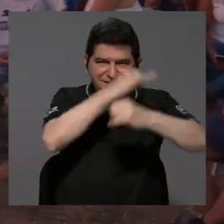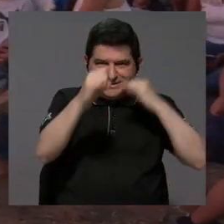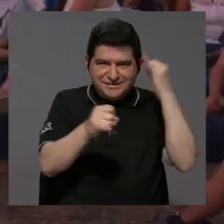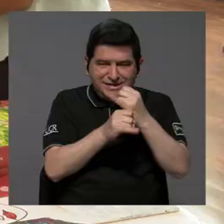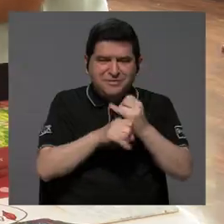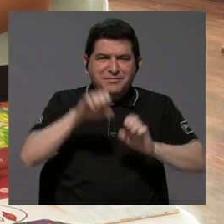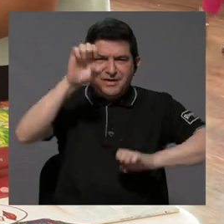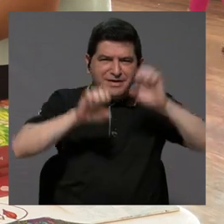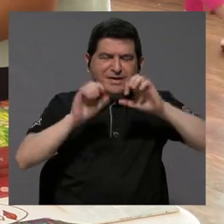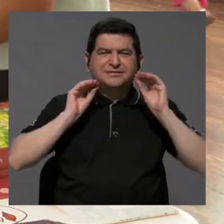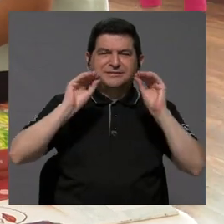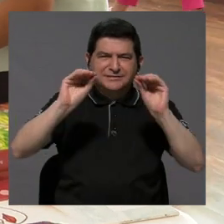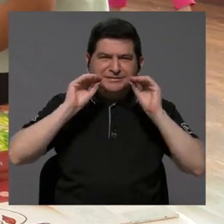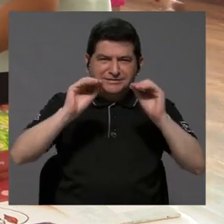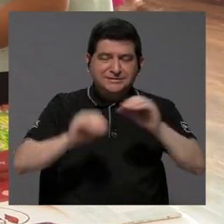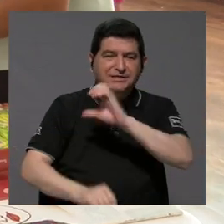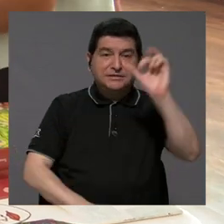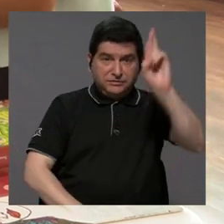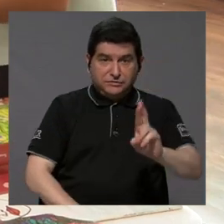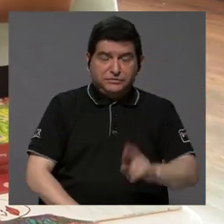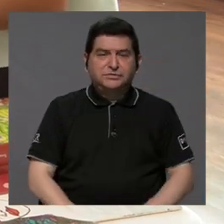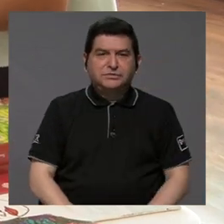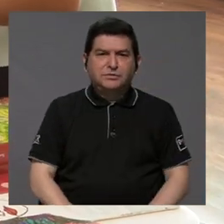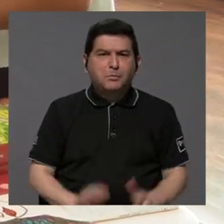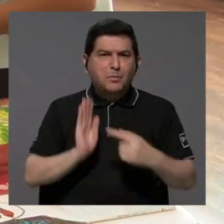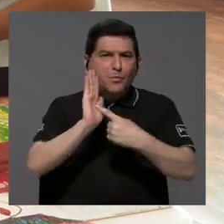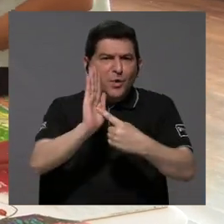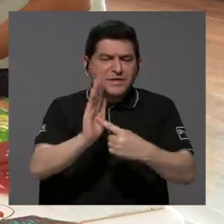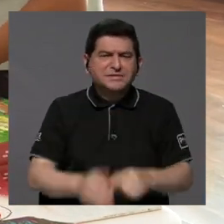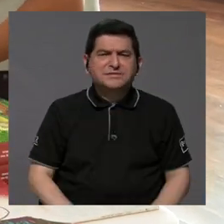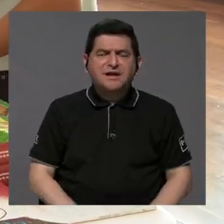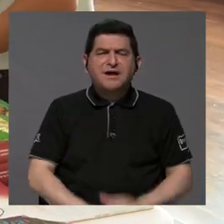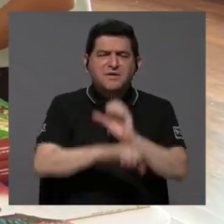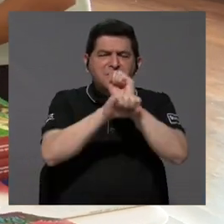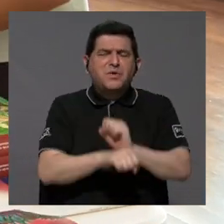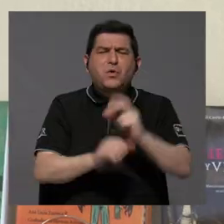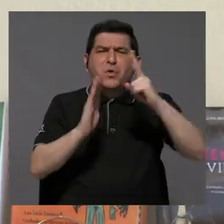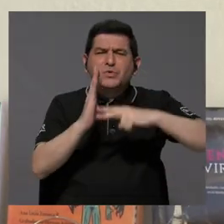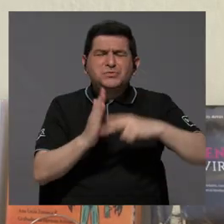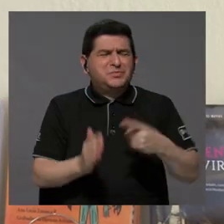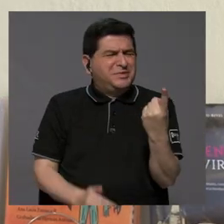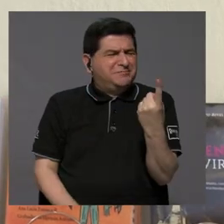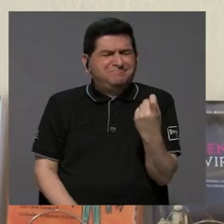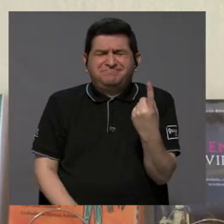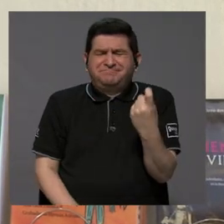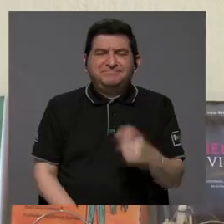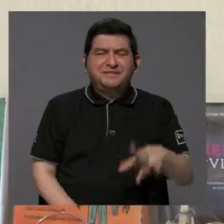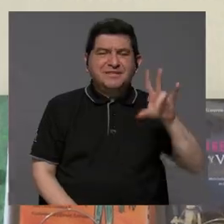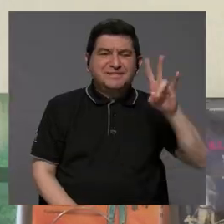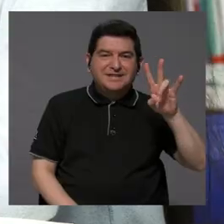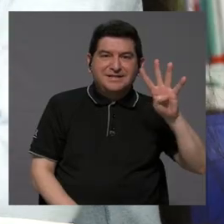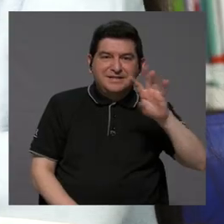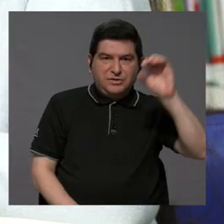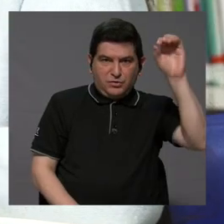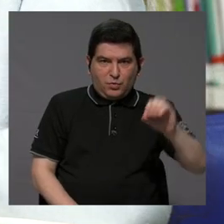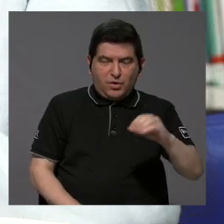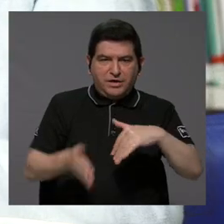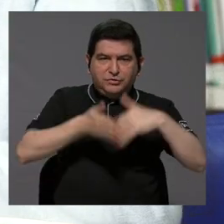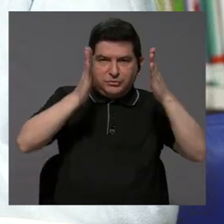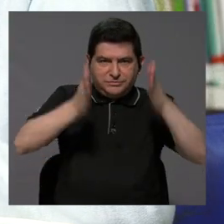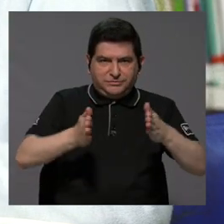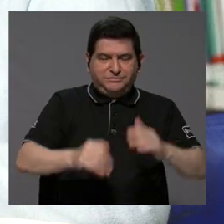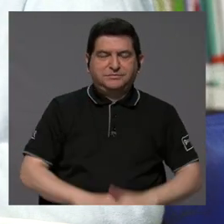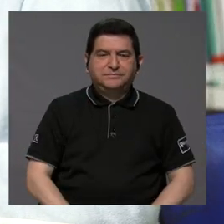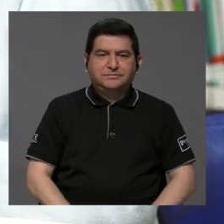internacionales de evaluación educativa para Costa Rica revelan que los hábitos de lectura son deficientes para el 74%